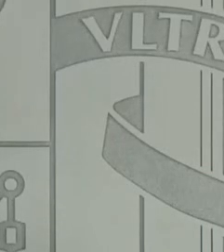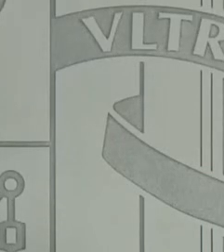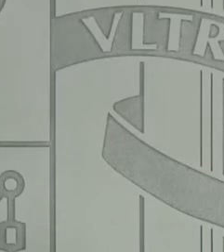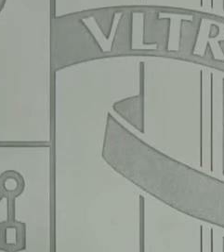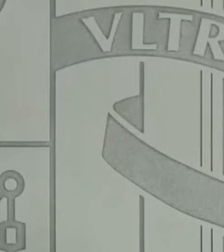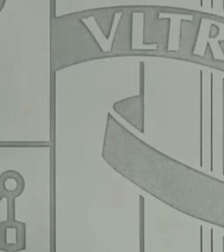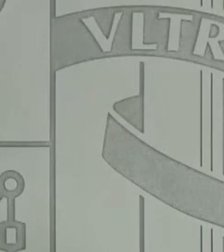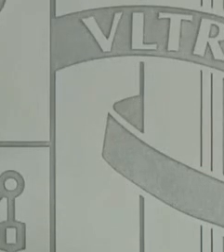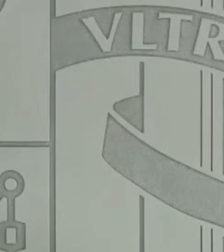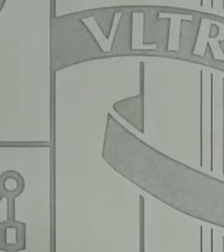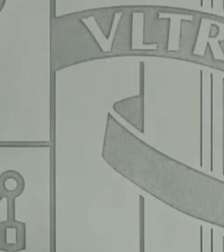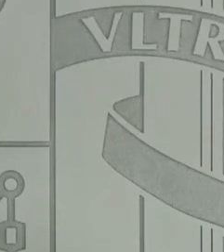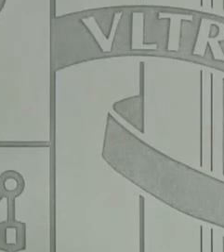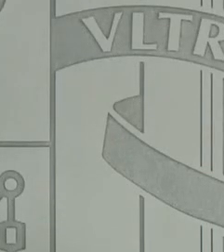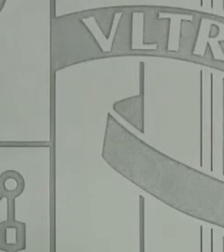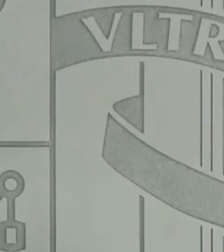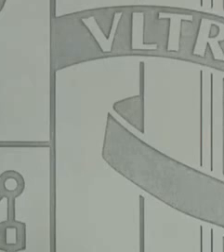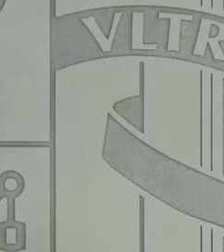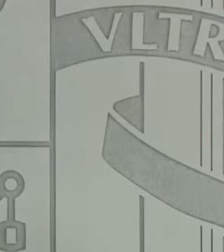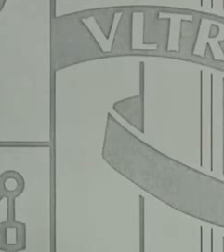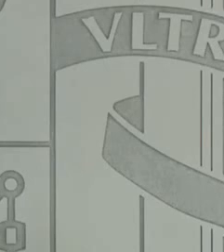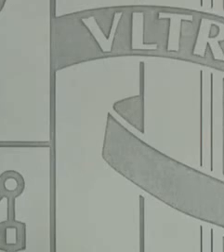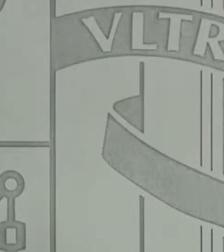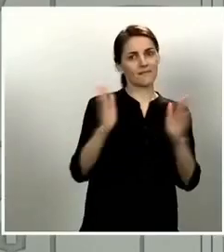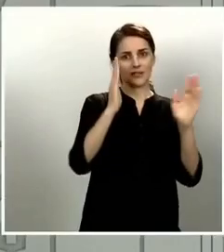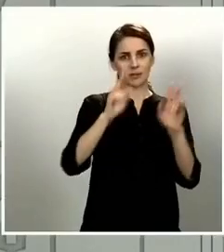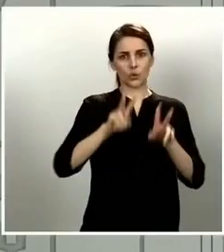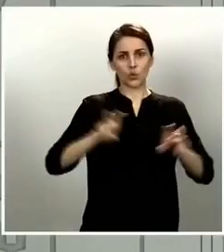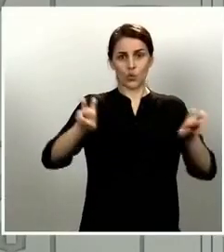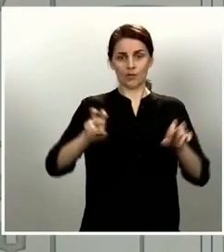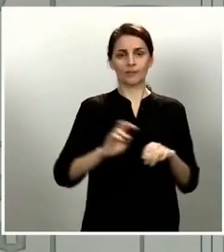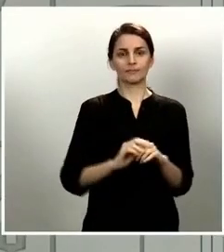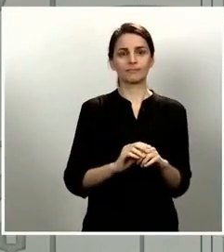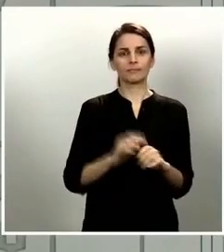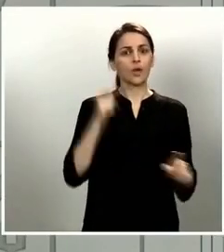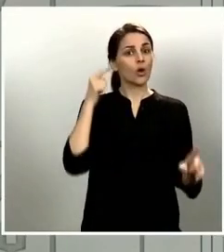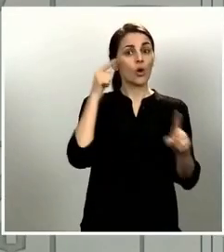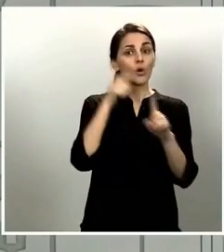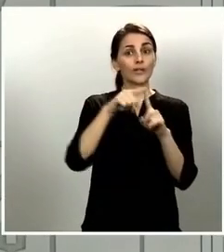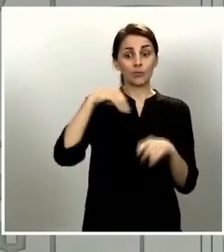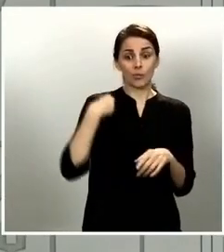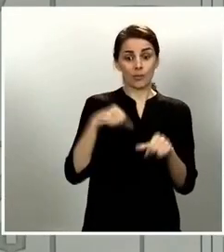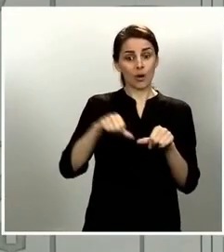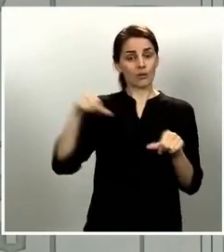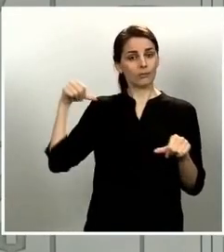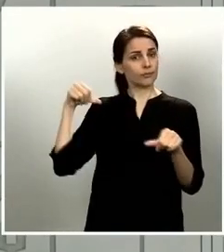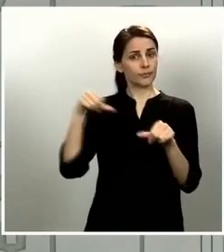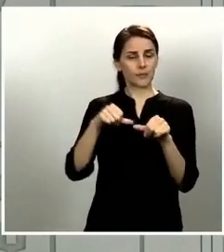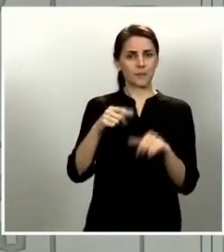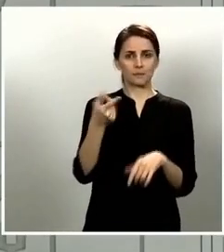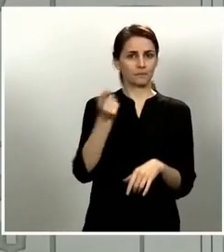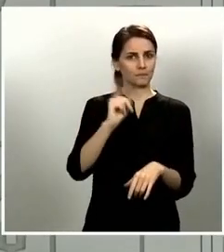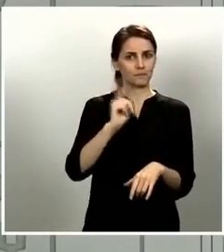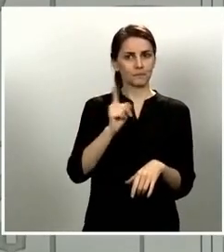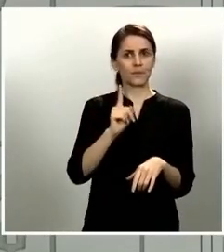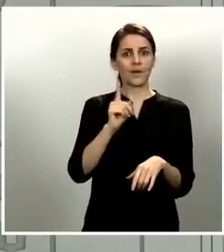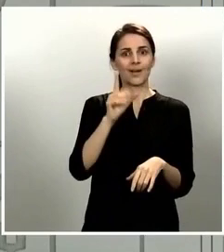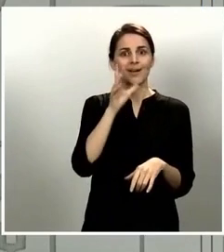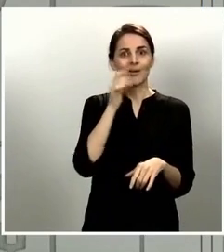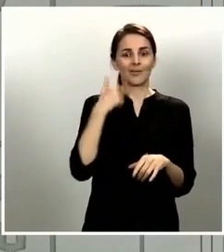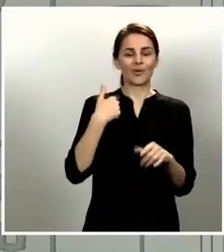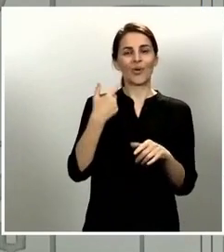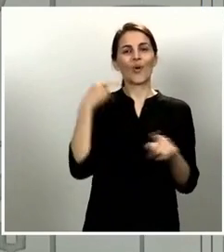nuevo periodo en el que el objetivo ya no es, como eran los anteriores, conseguir llegar a esa cima de